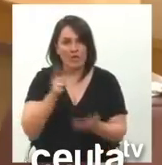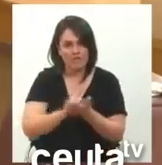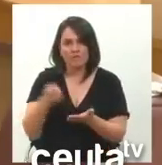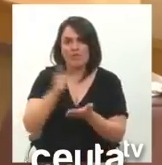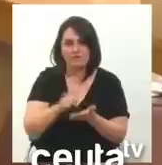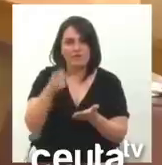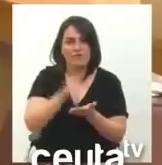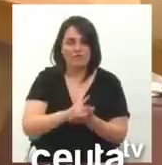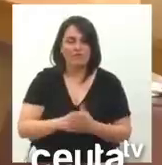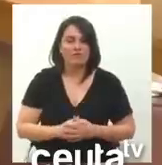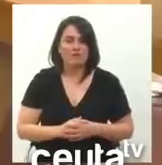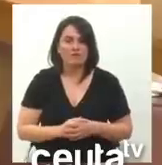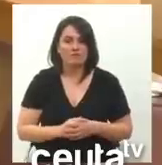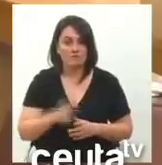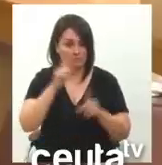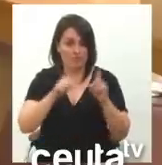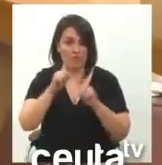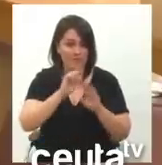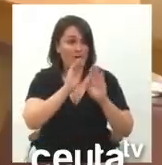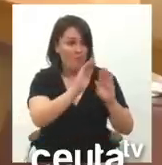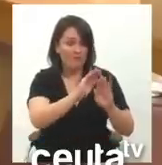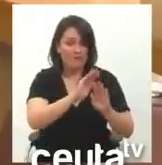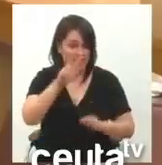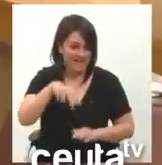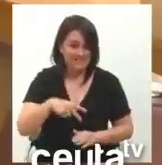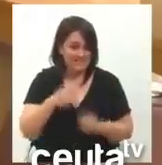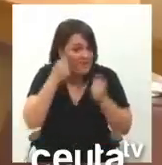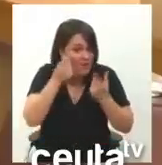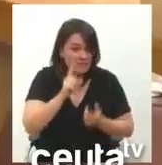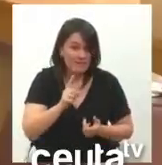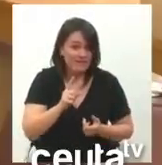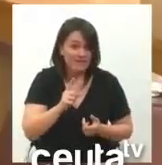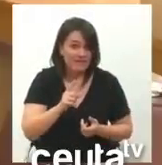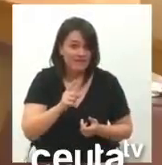¿No ven que el problema lo tienen ustedes? ¿Que tienen un complejo?